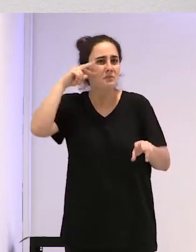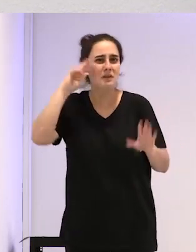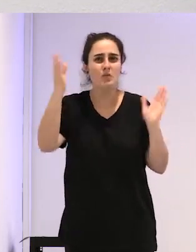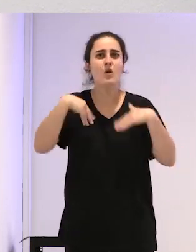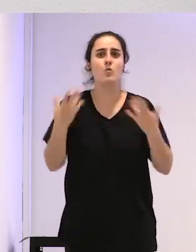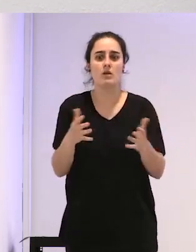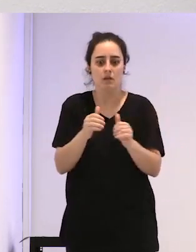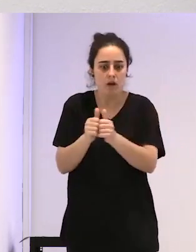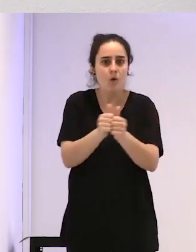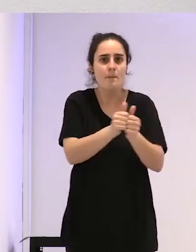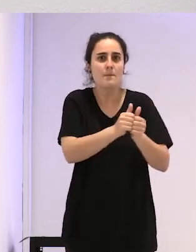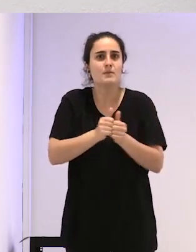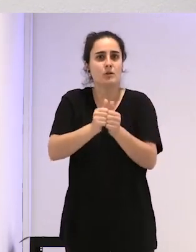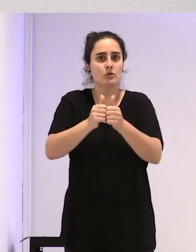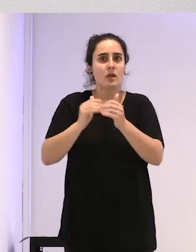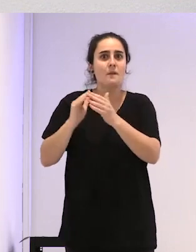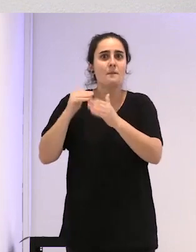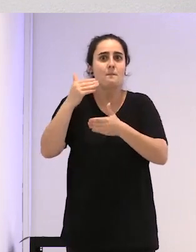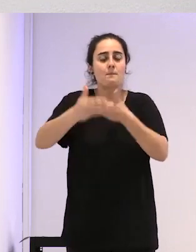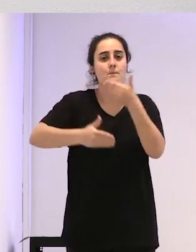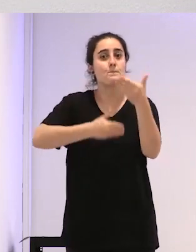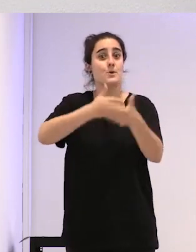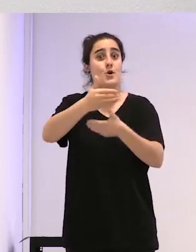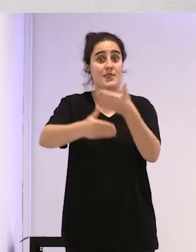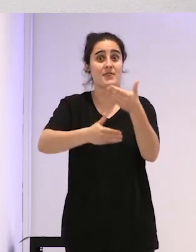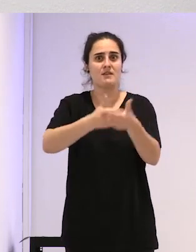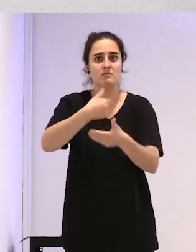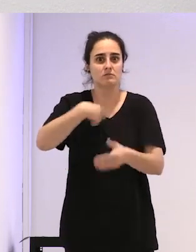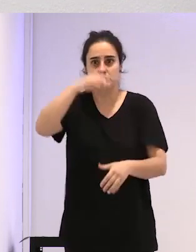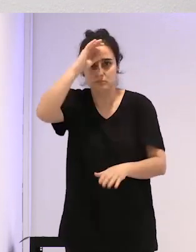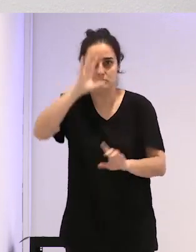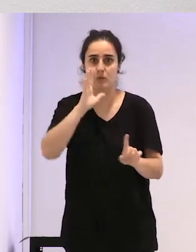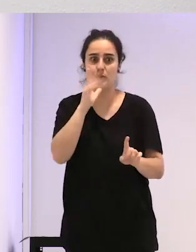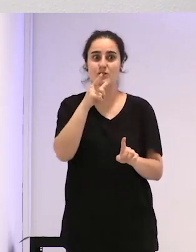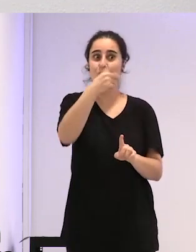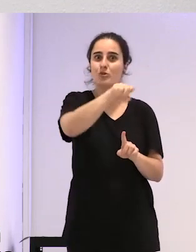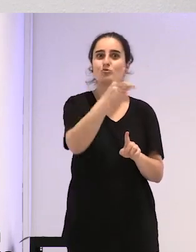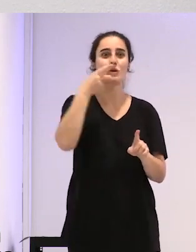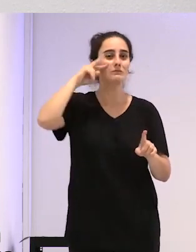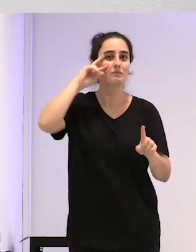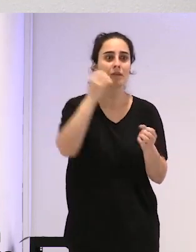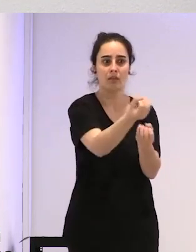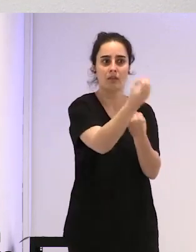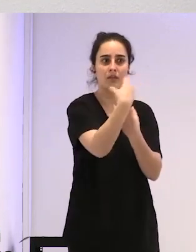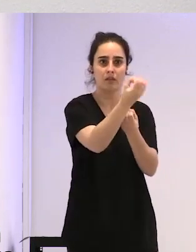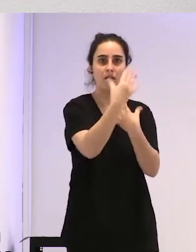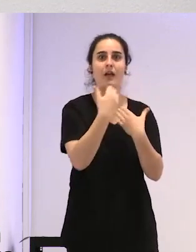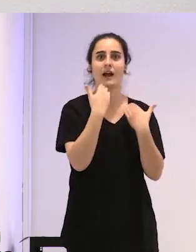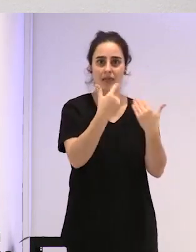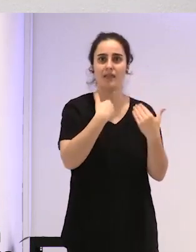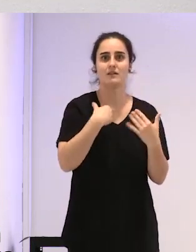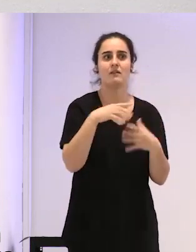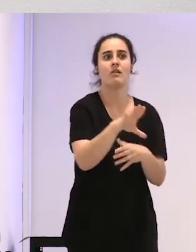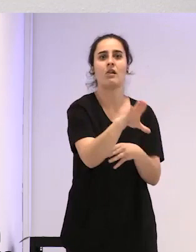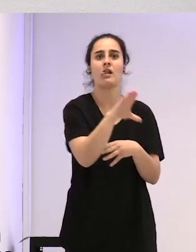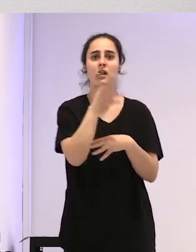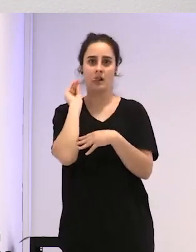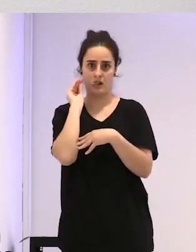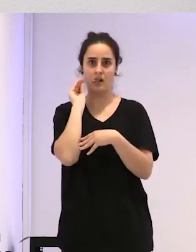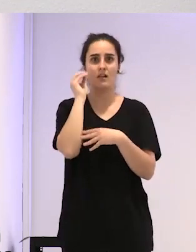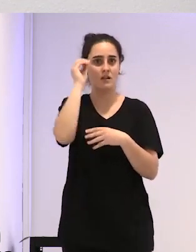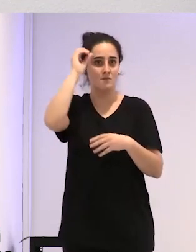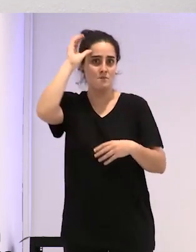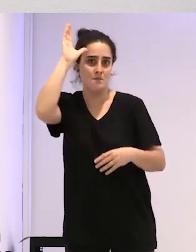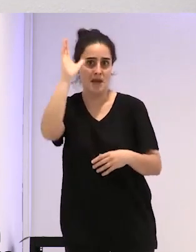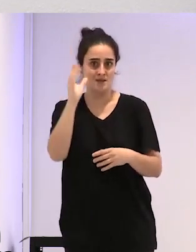de su proceso, que luego, gracias a sus relatos, he llegado a entender como muy bien,